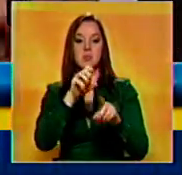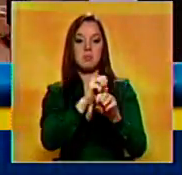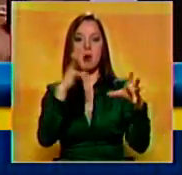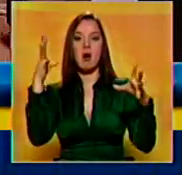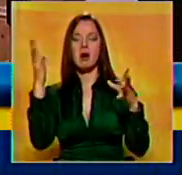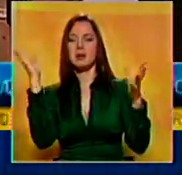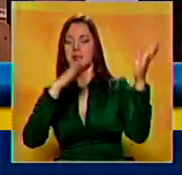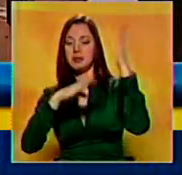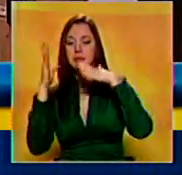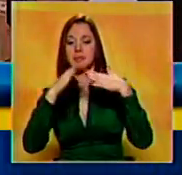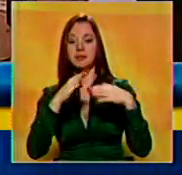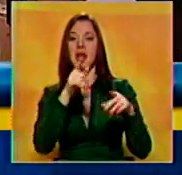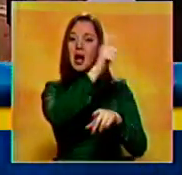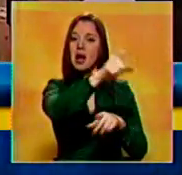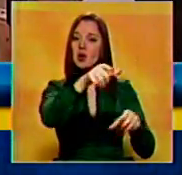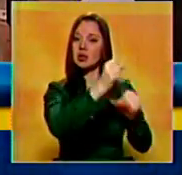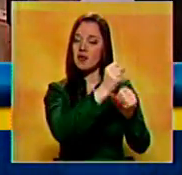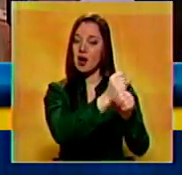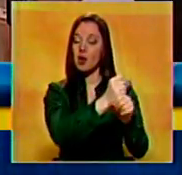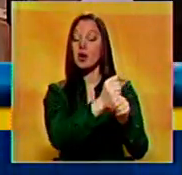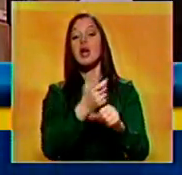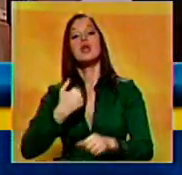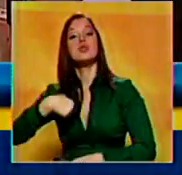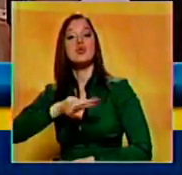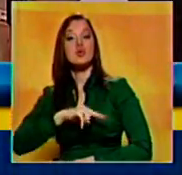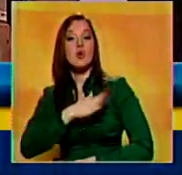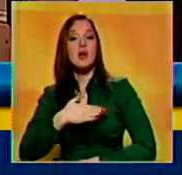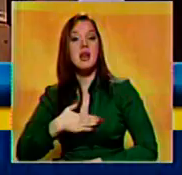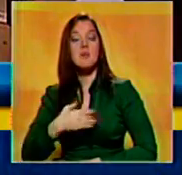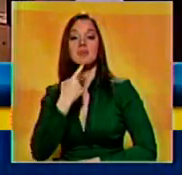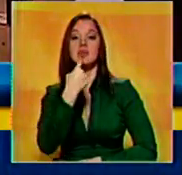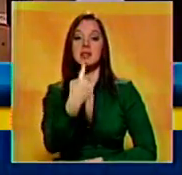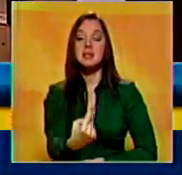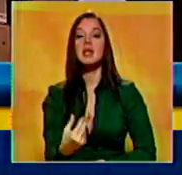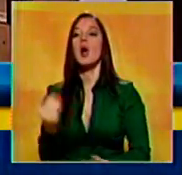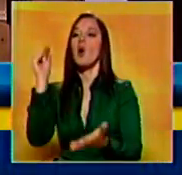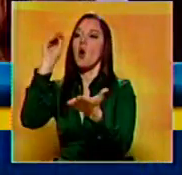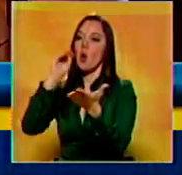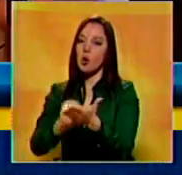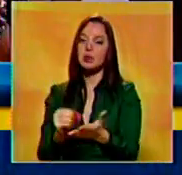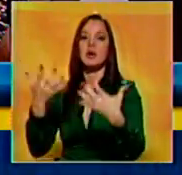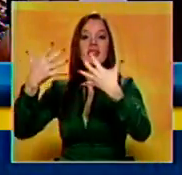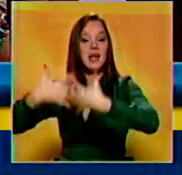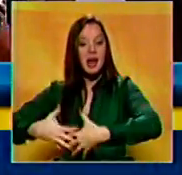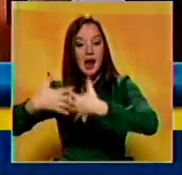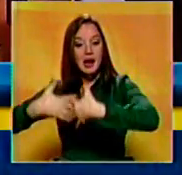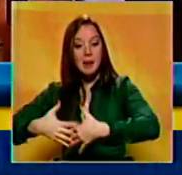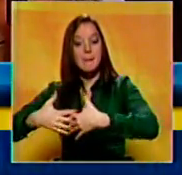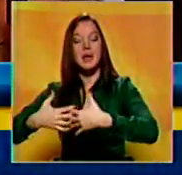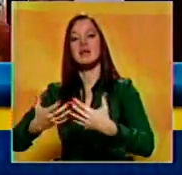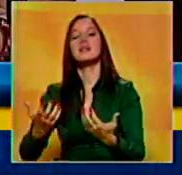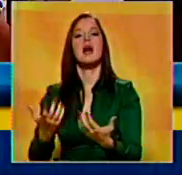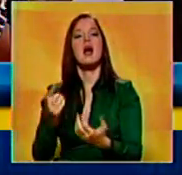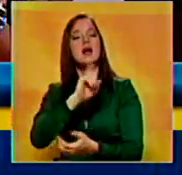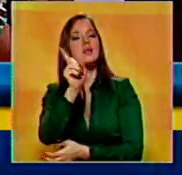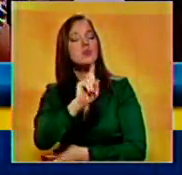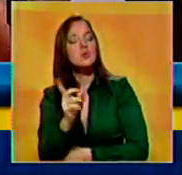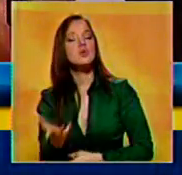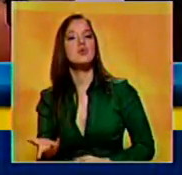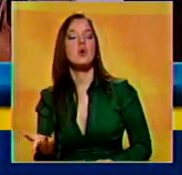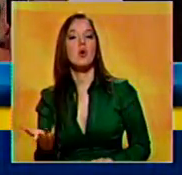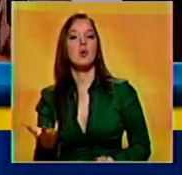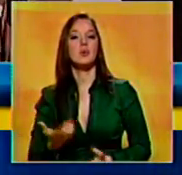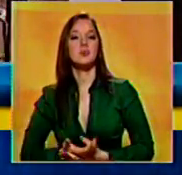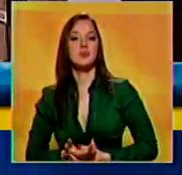Nosotros queremos insistir en que el tema relacionado con las empresas básicas de Guayana no tiene que ser, no es, mejor